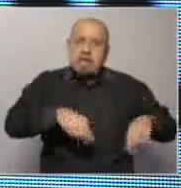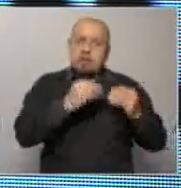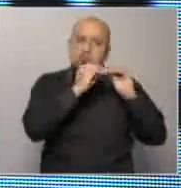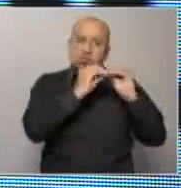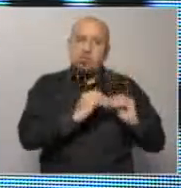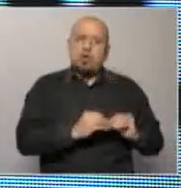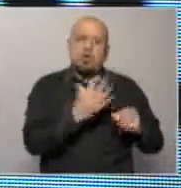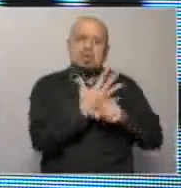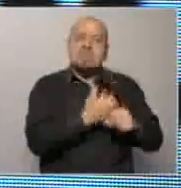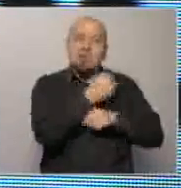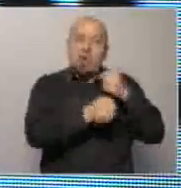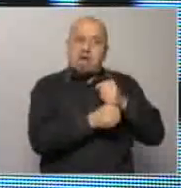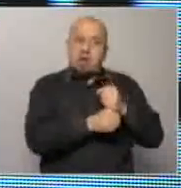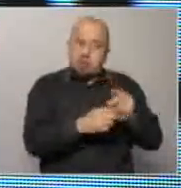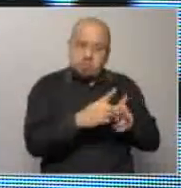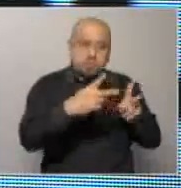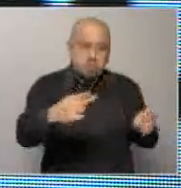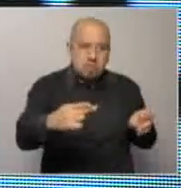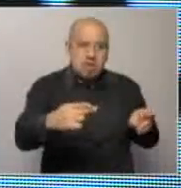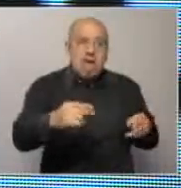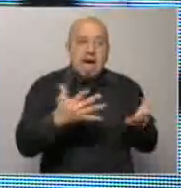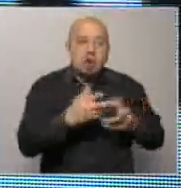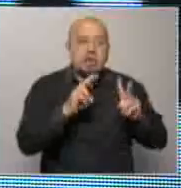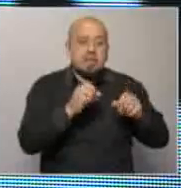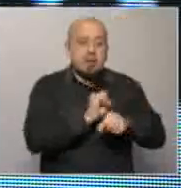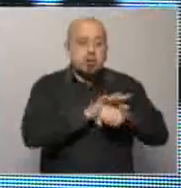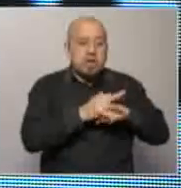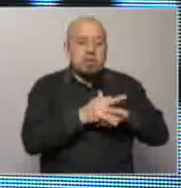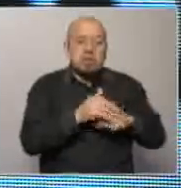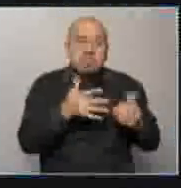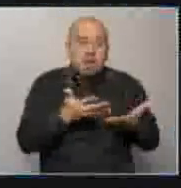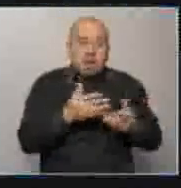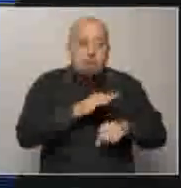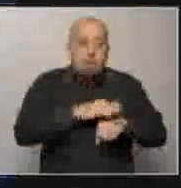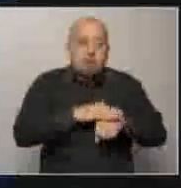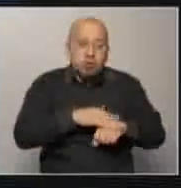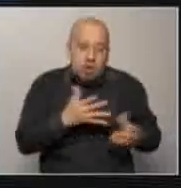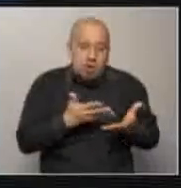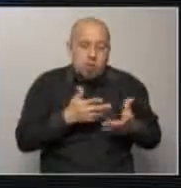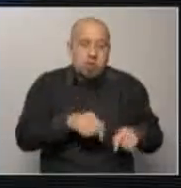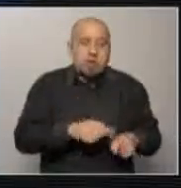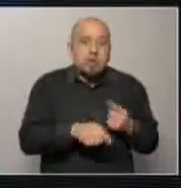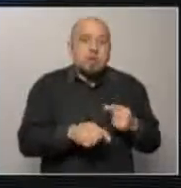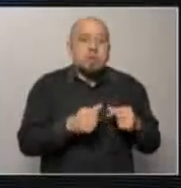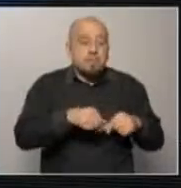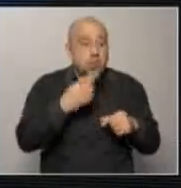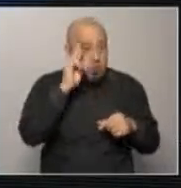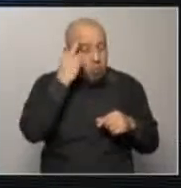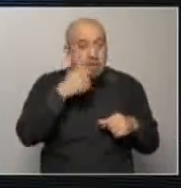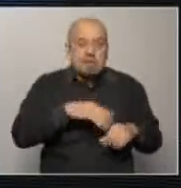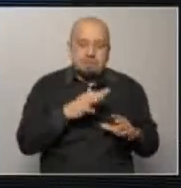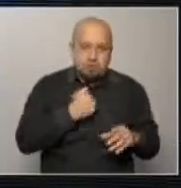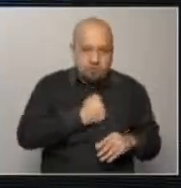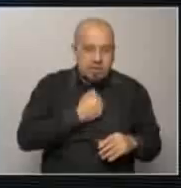y la pandemia es una situación ahora que estamos viviendo que Uruguay está atravesando claramente una caída inesperada pero